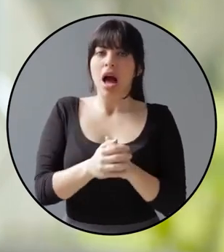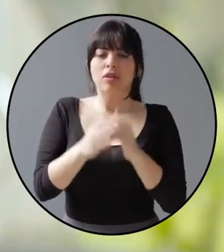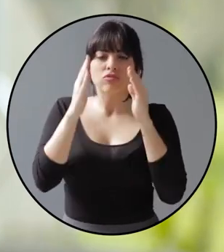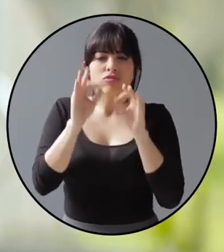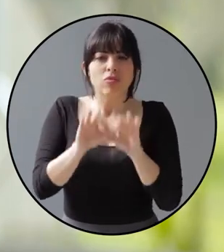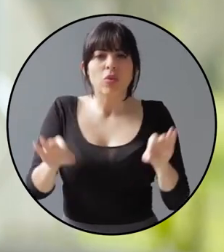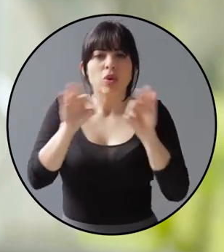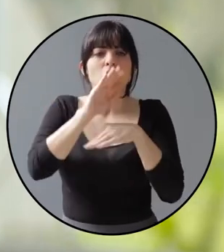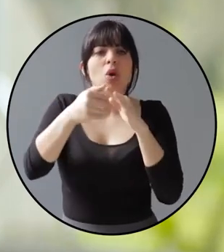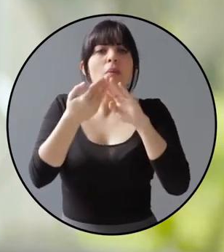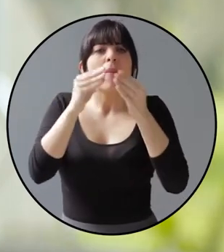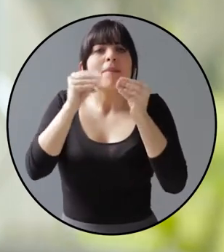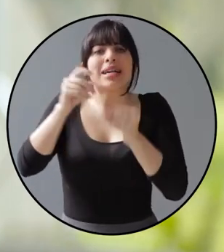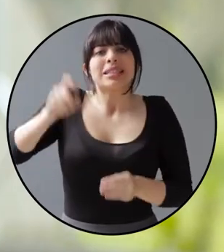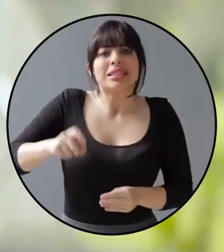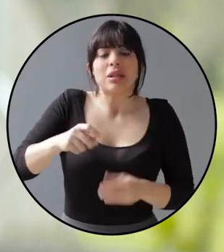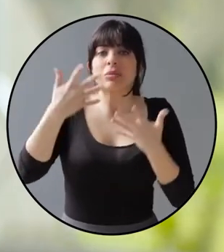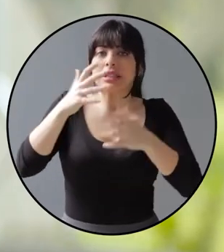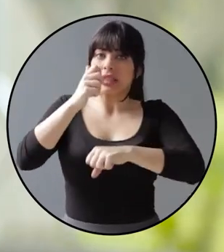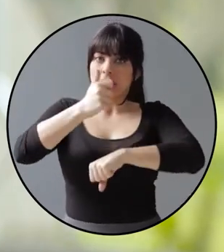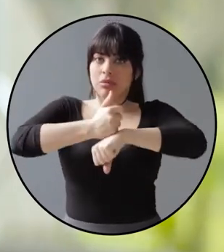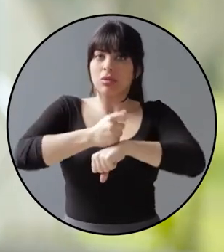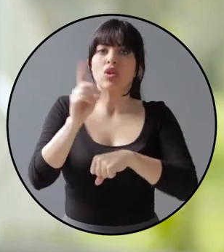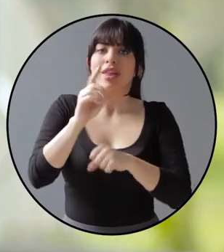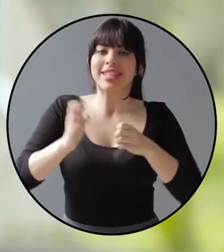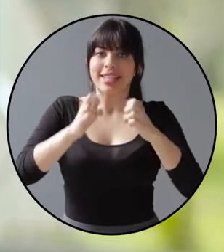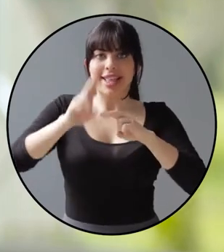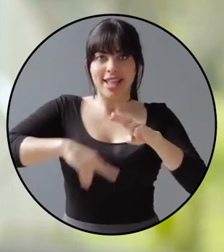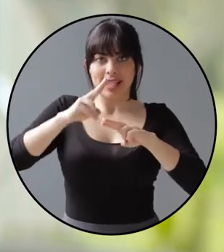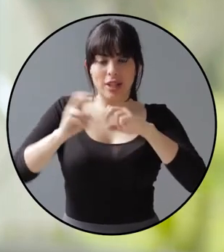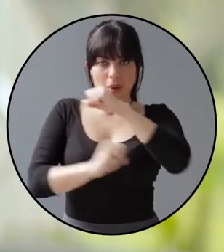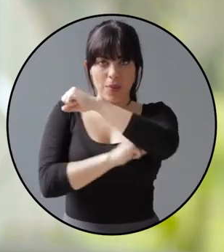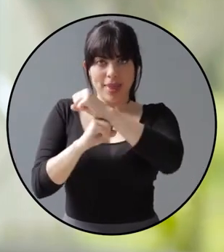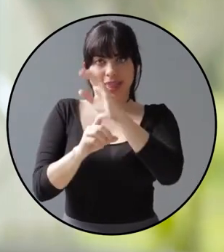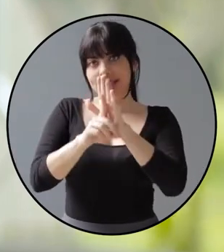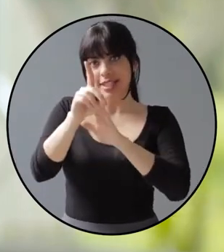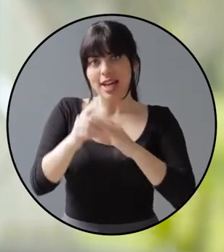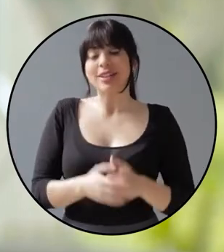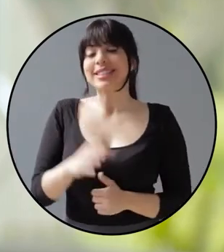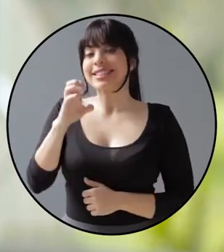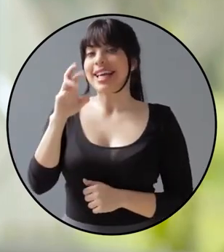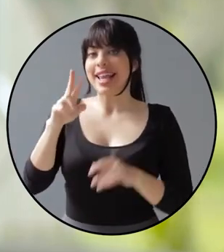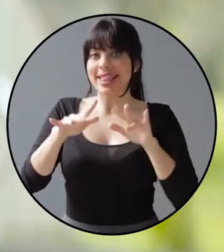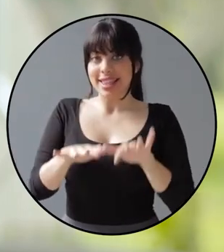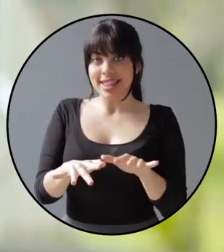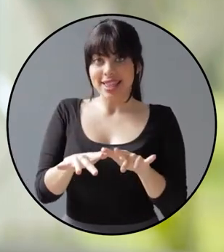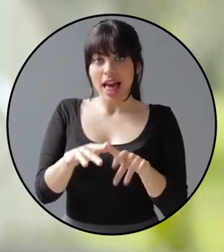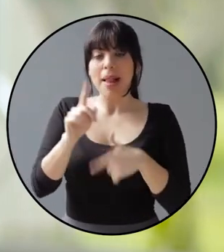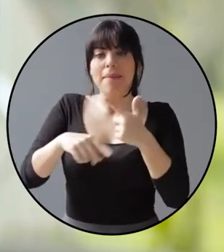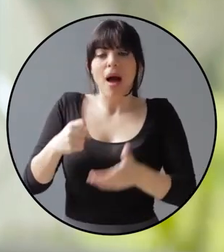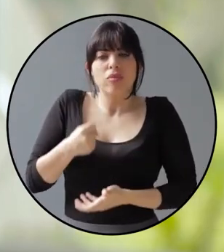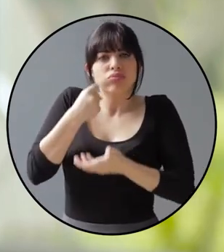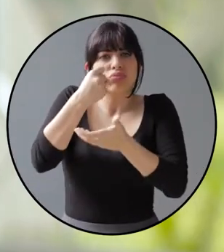las poblaciones que más lo necesitan, según han sido definidas en la estrategia nacional Puente al Desarrollo. CR Digital